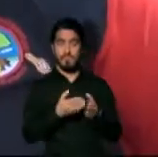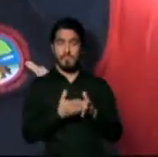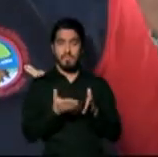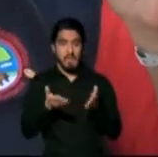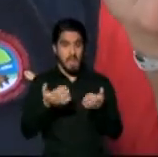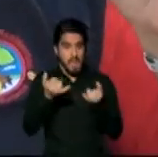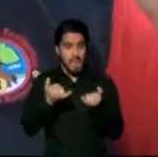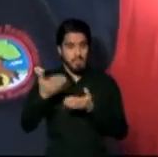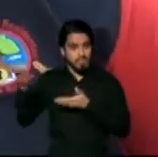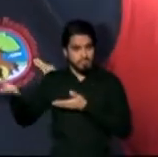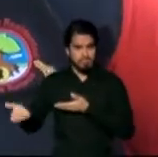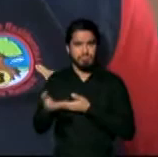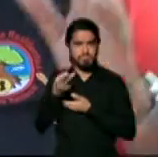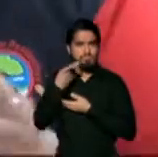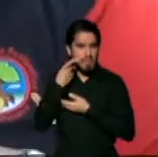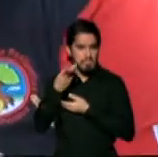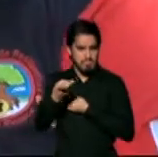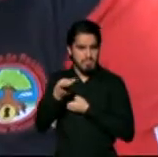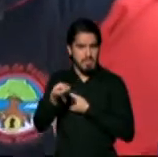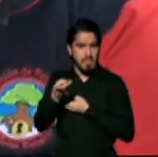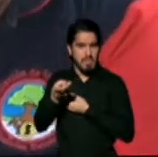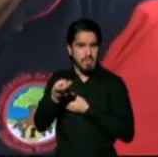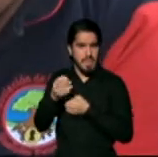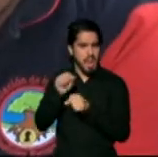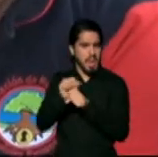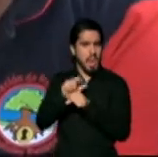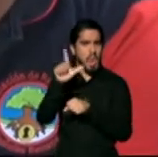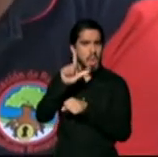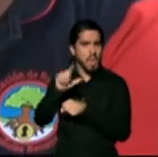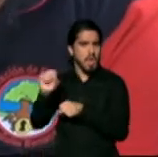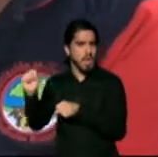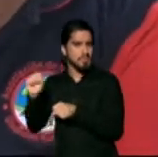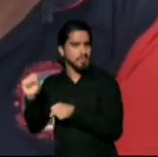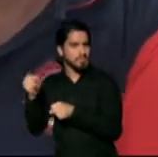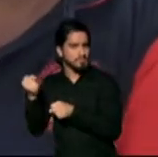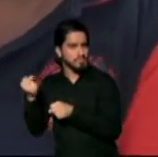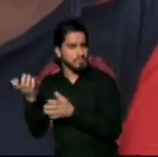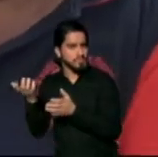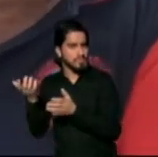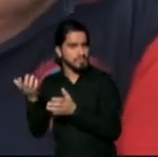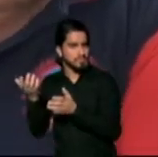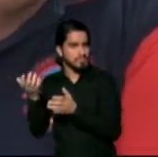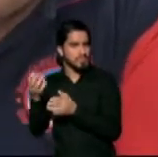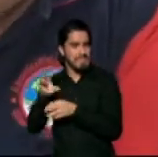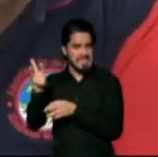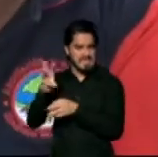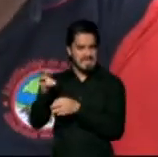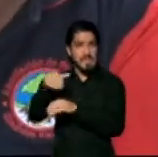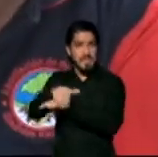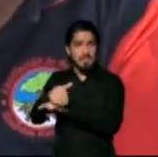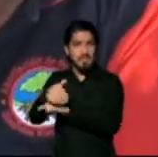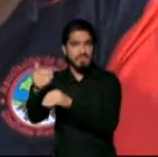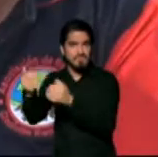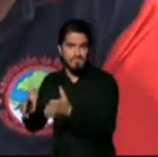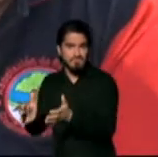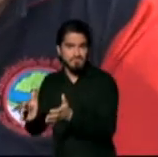por aquí tú vas a ver que aquí se trabaja de lunes a sábado y si pasas luego de las seis de la tarde tú vas a ver